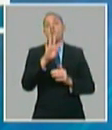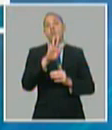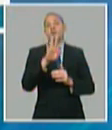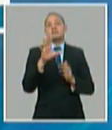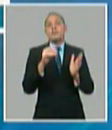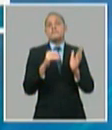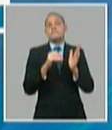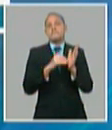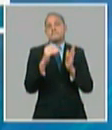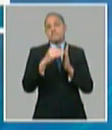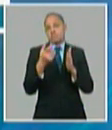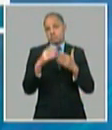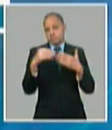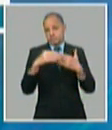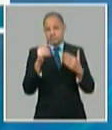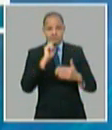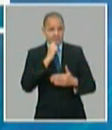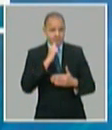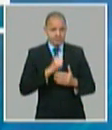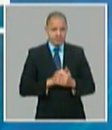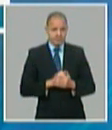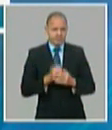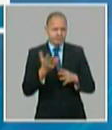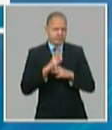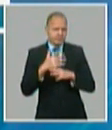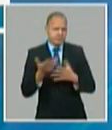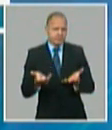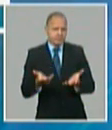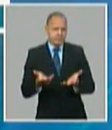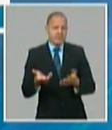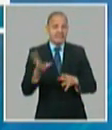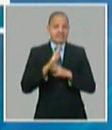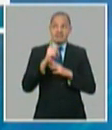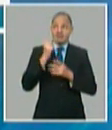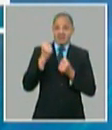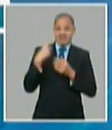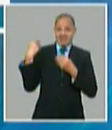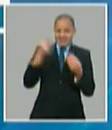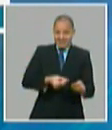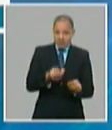aclaro que cuando hablamos de capital comprometido no es que este dinero haya ya entrado al país